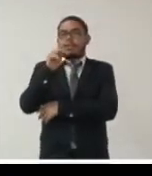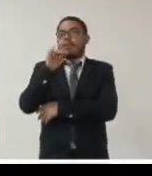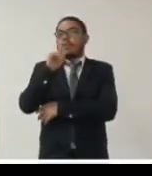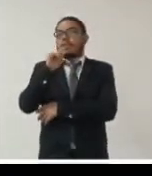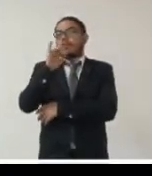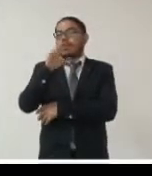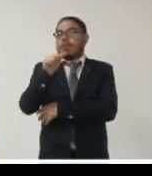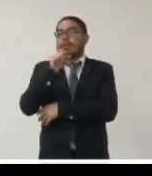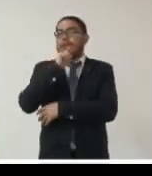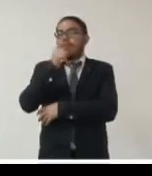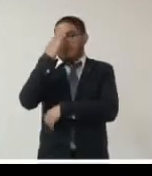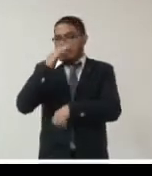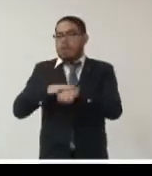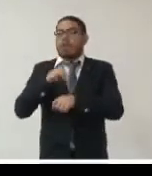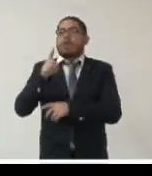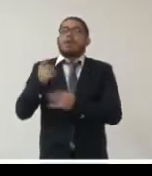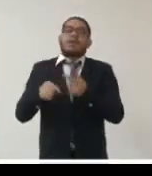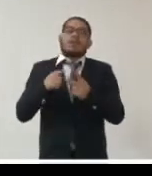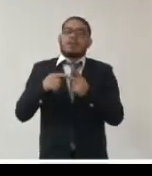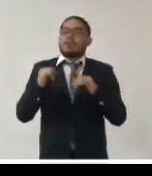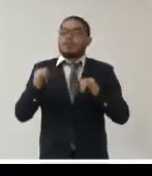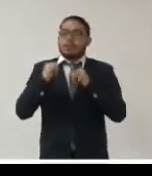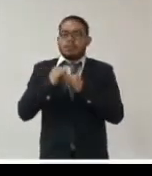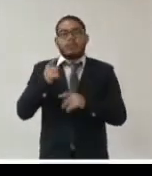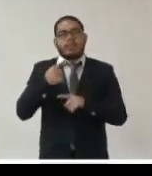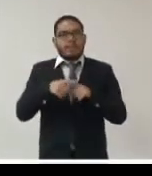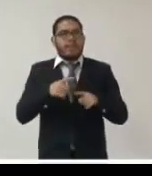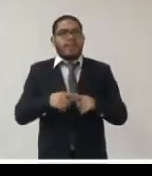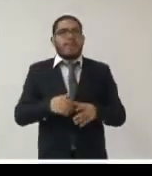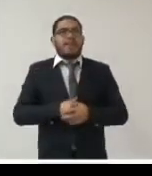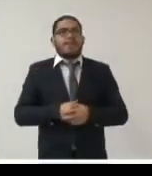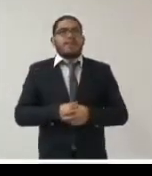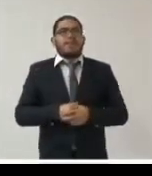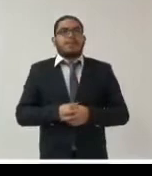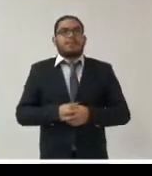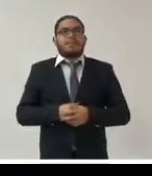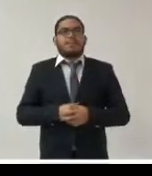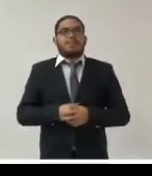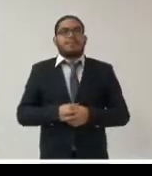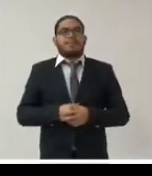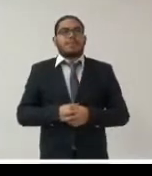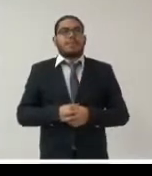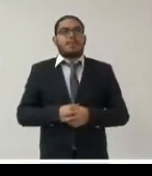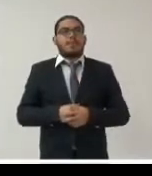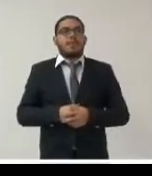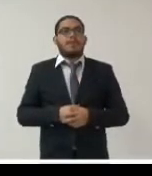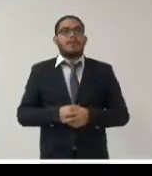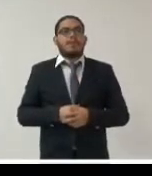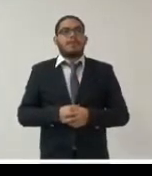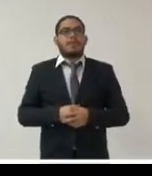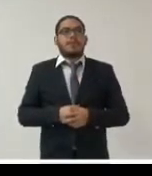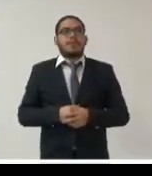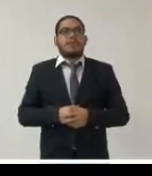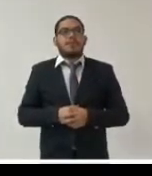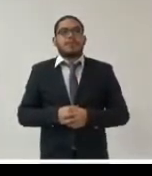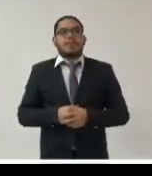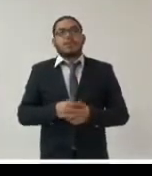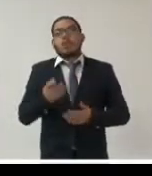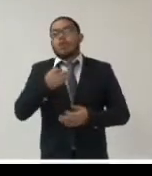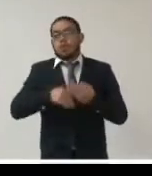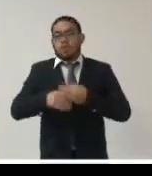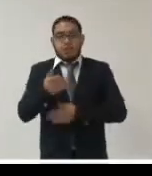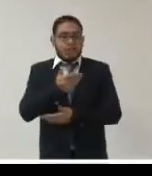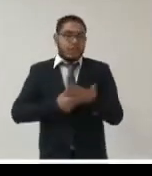valoración la memoria institucional es un trabajo completamente interinstitucional todos tenemos que